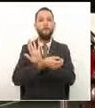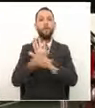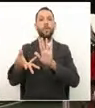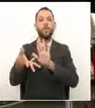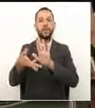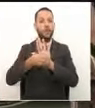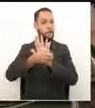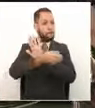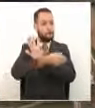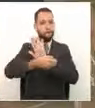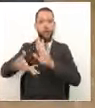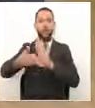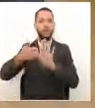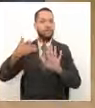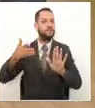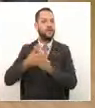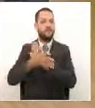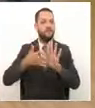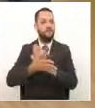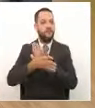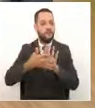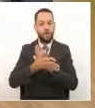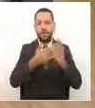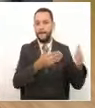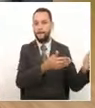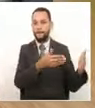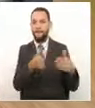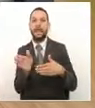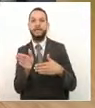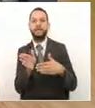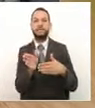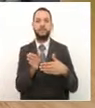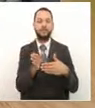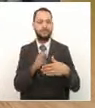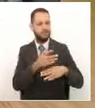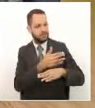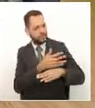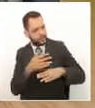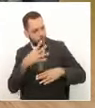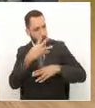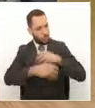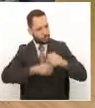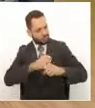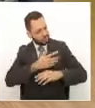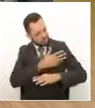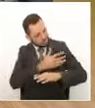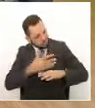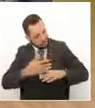socialización del Plan Plurianual de Inversiones, que es un instrumento nuevo para los planes de desarrollo